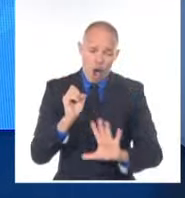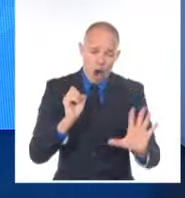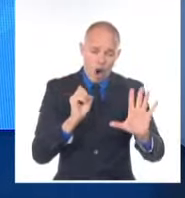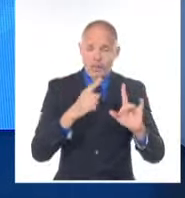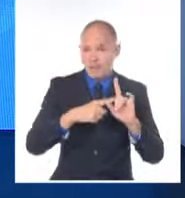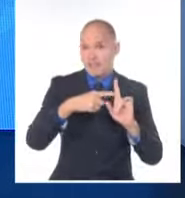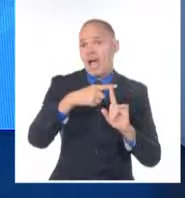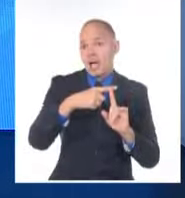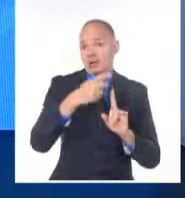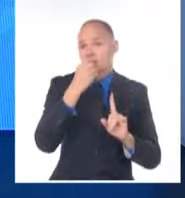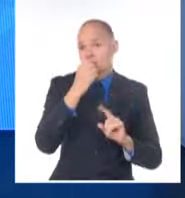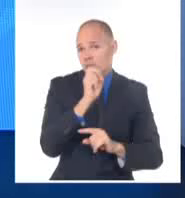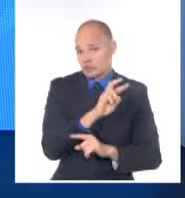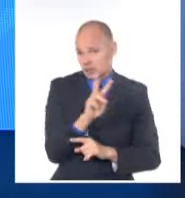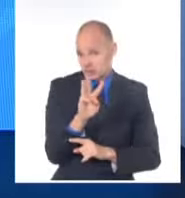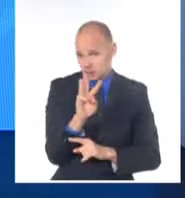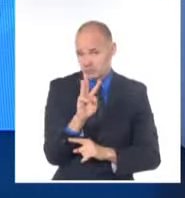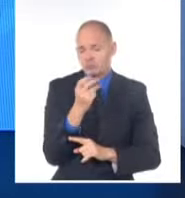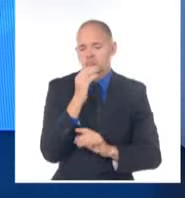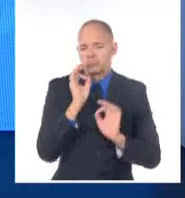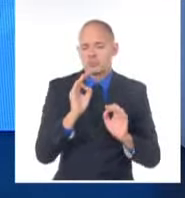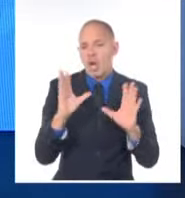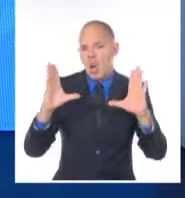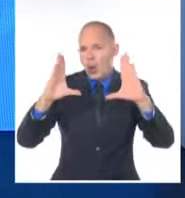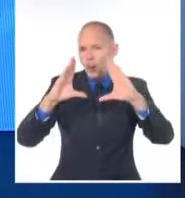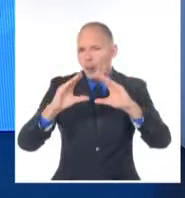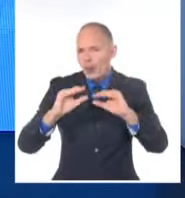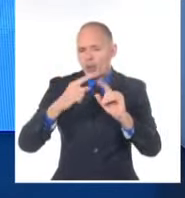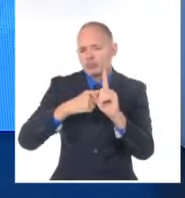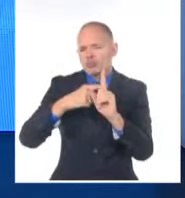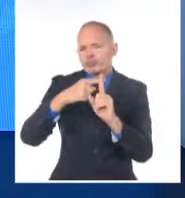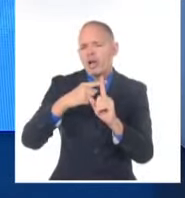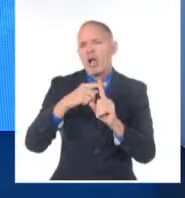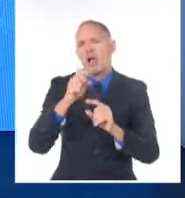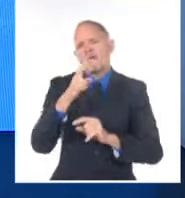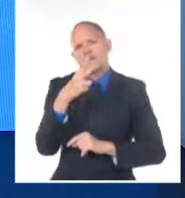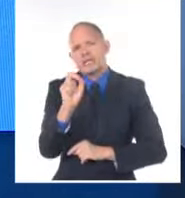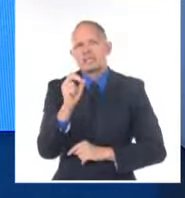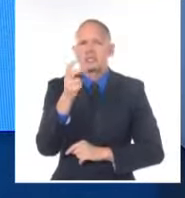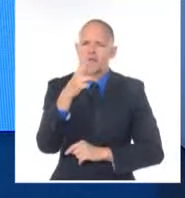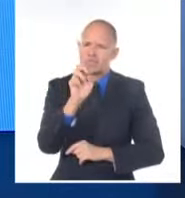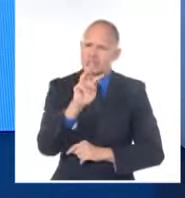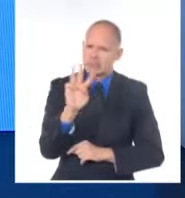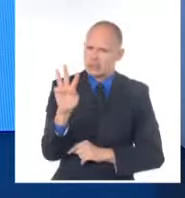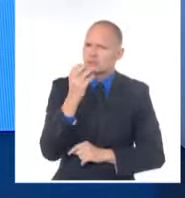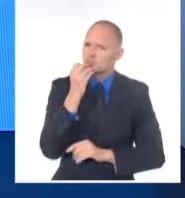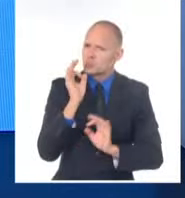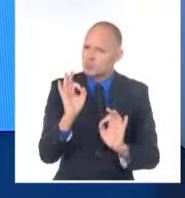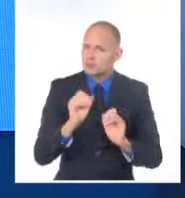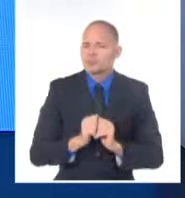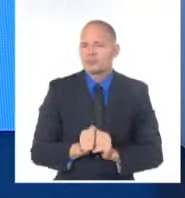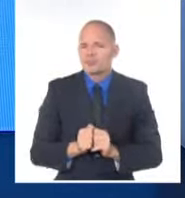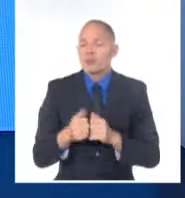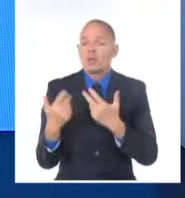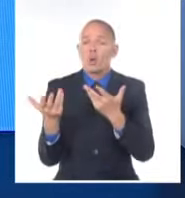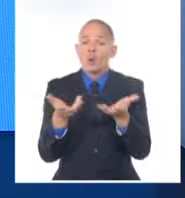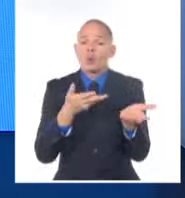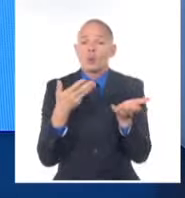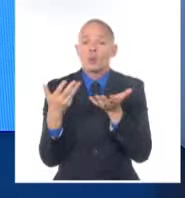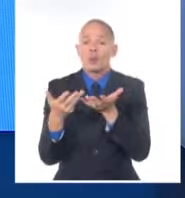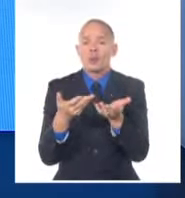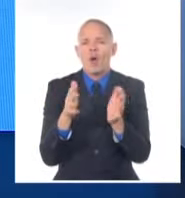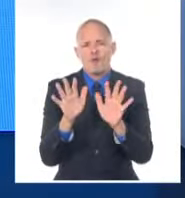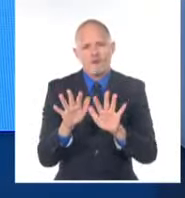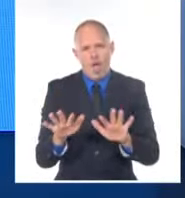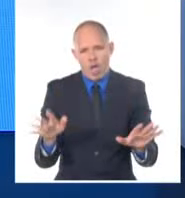oriental. En la noche alcanzarán valores entre los 20 y 23 grados celsius. Los vientos soplarán del este al sudeste en occidente y del nordeste al